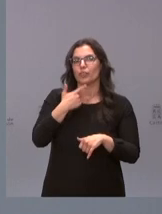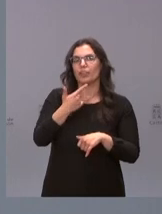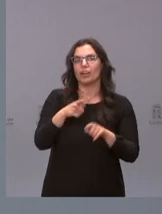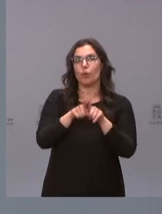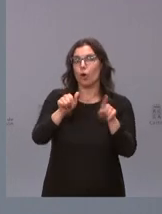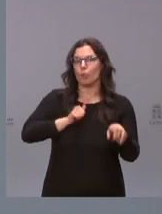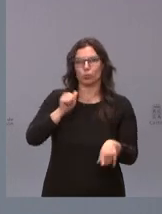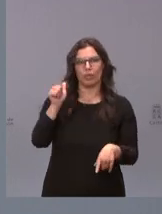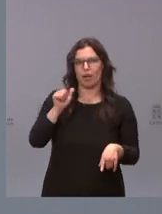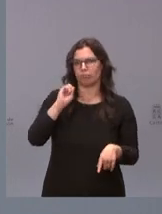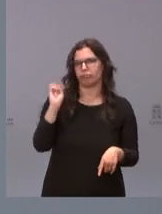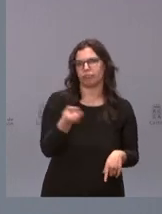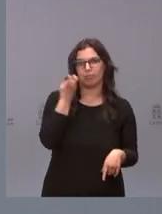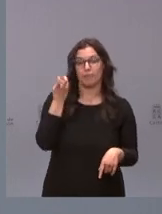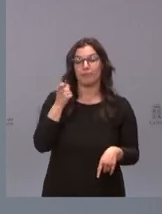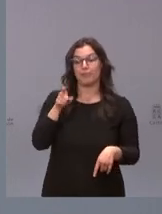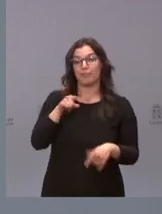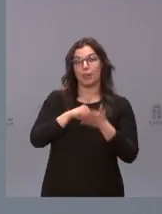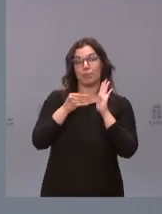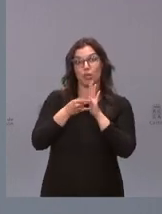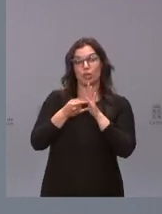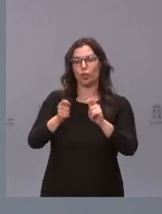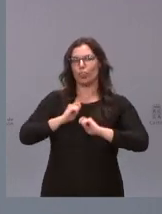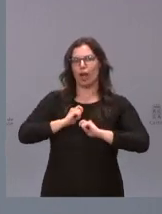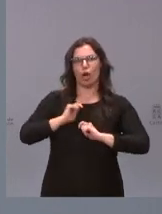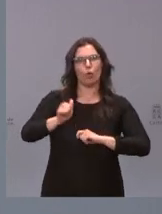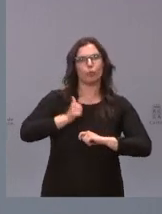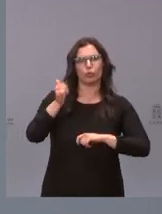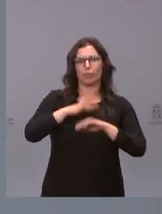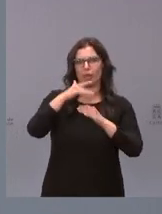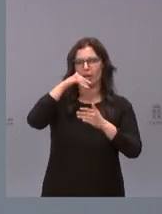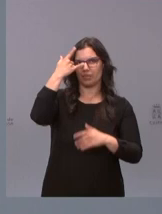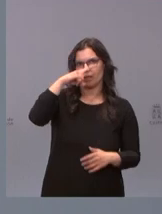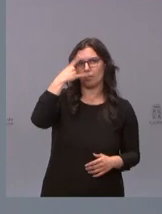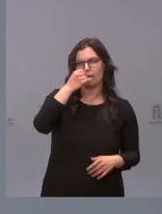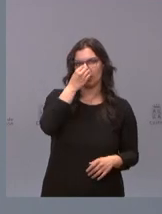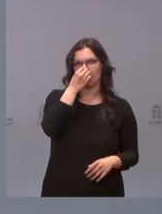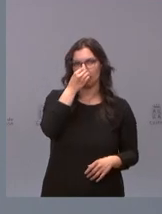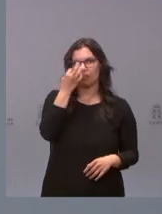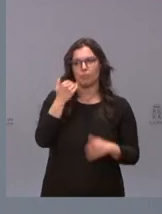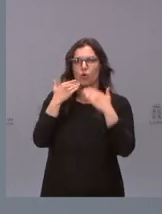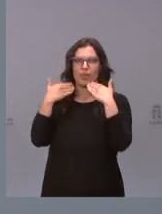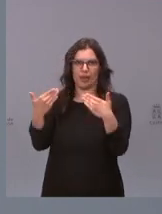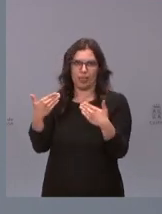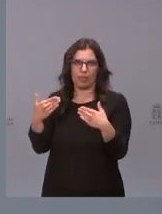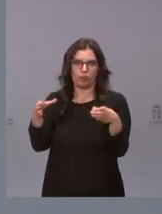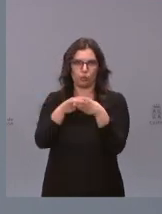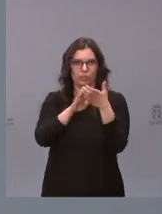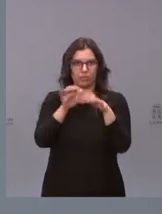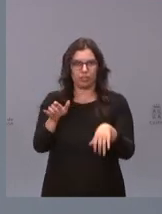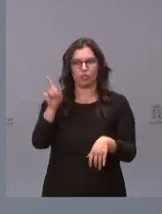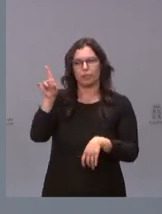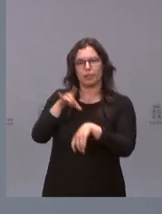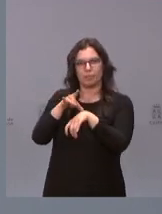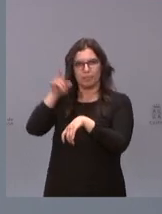oportunidades este proyecto va a traer oportunidades para salamanca hay que agradecerse a la junta de castilla y león al doctor